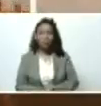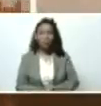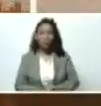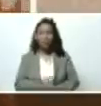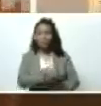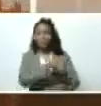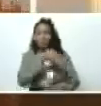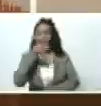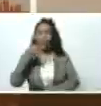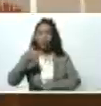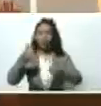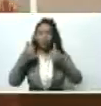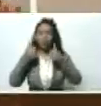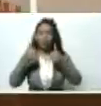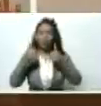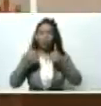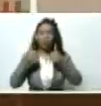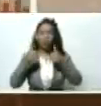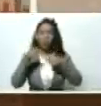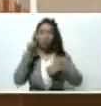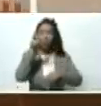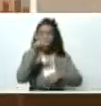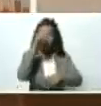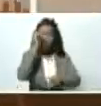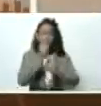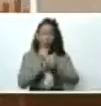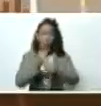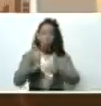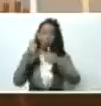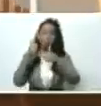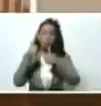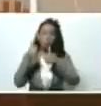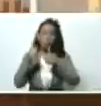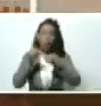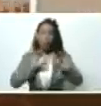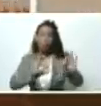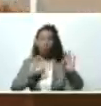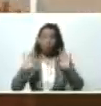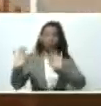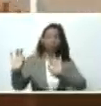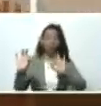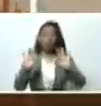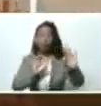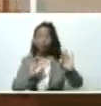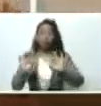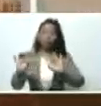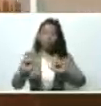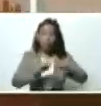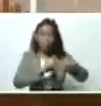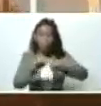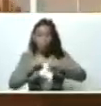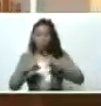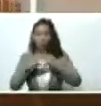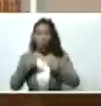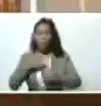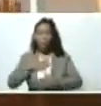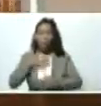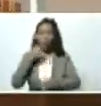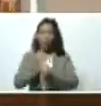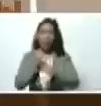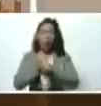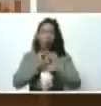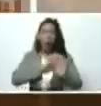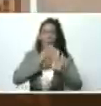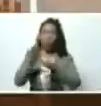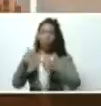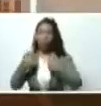Correcto. Ese es tu trabajo, Pepe, preparar el dragado, y mi trabajo es apoyarte.